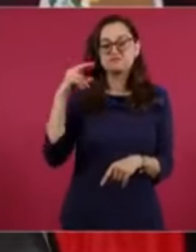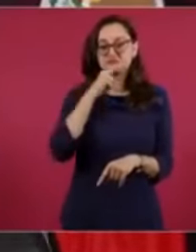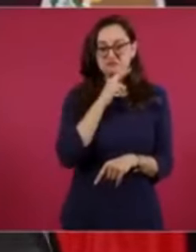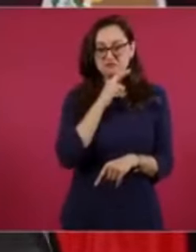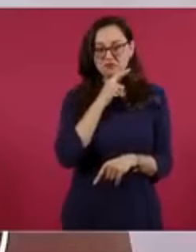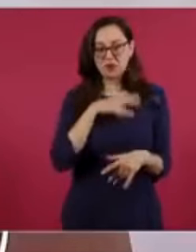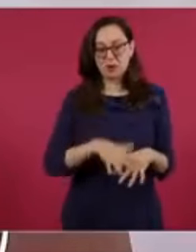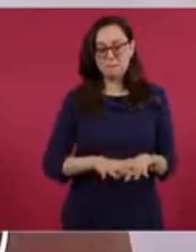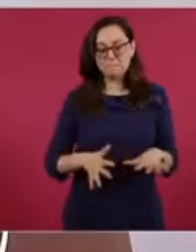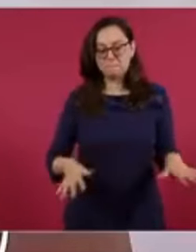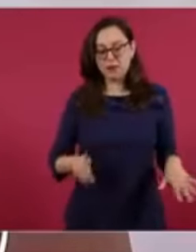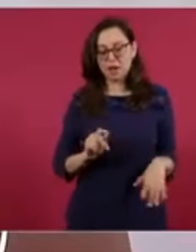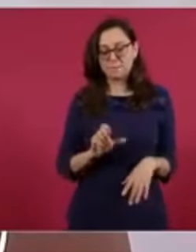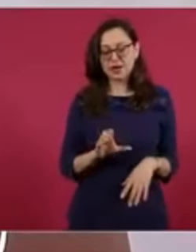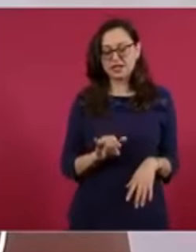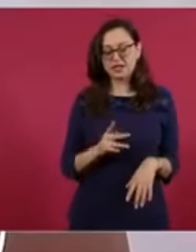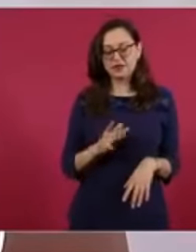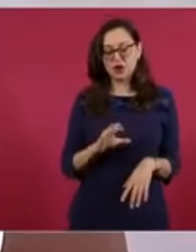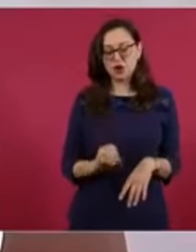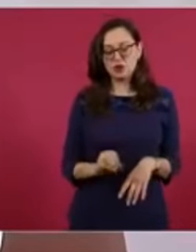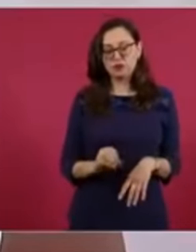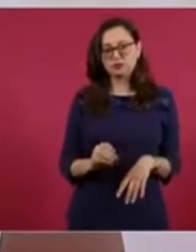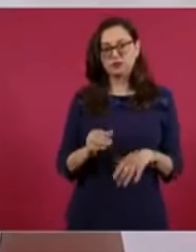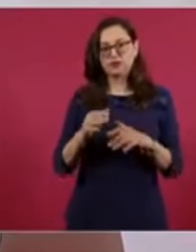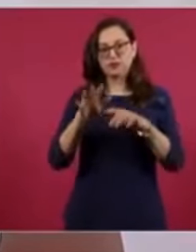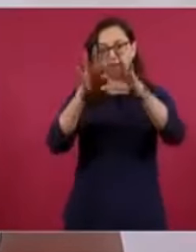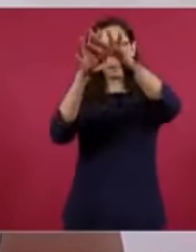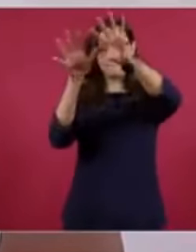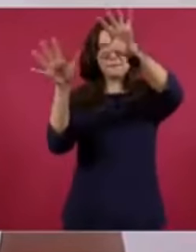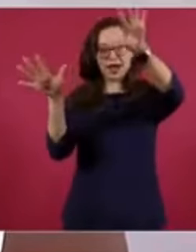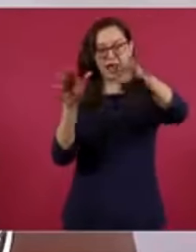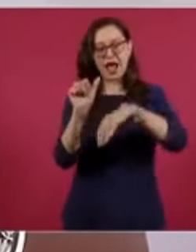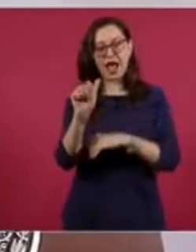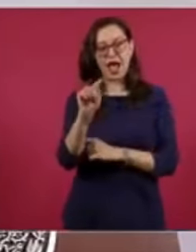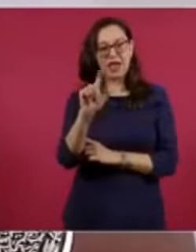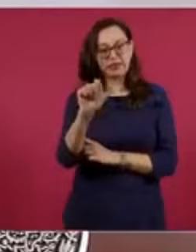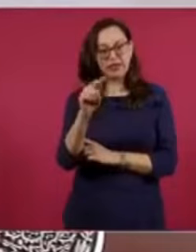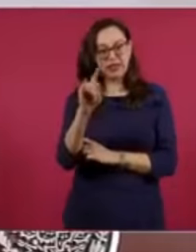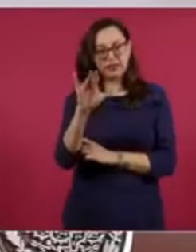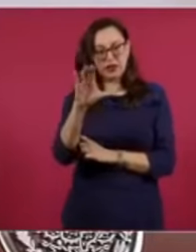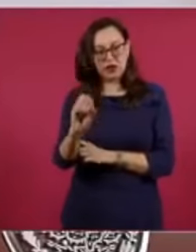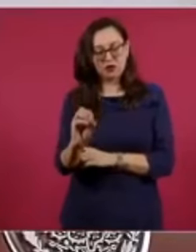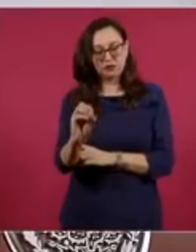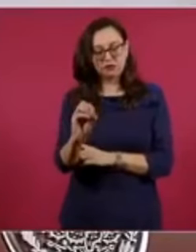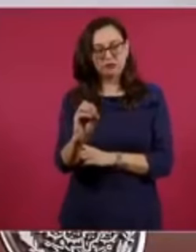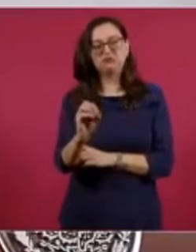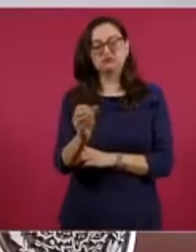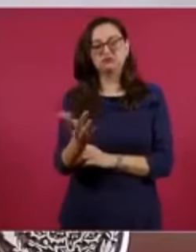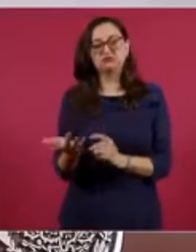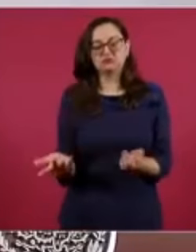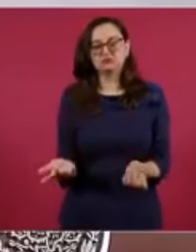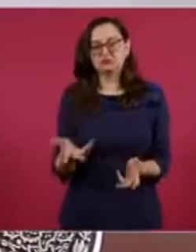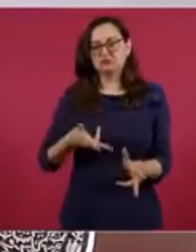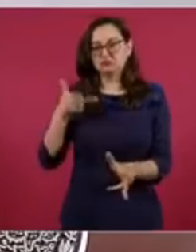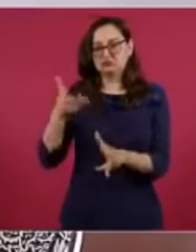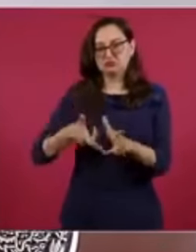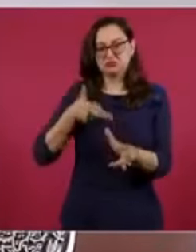Pacífico con el Atlántico. Es un proyecto de